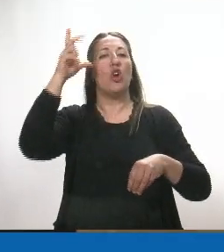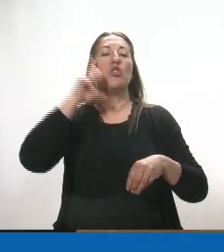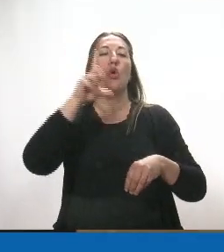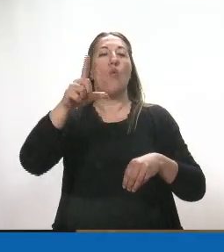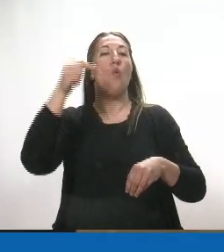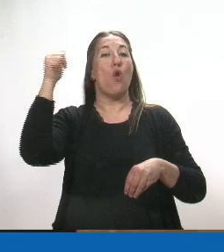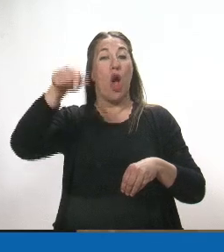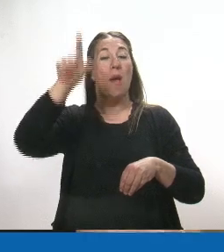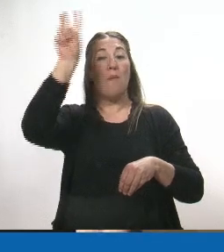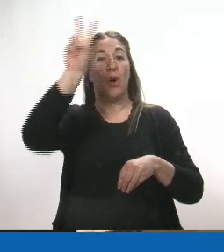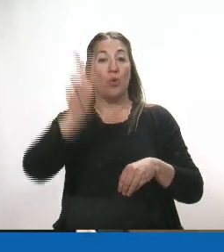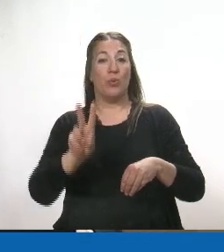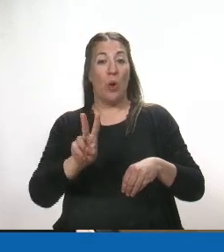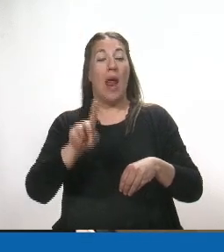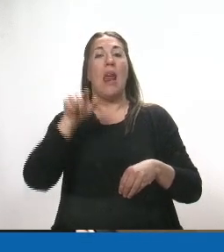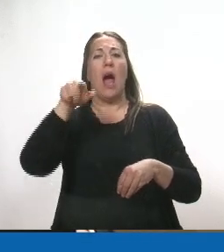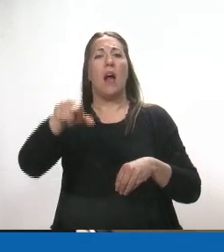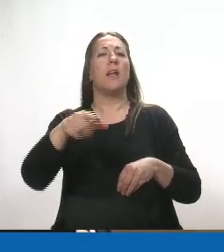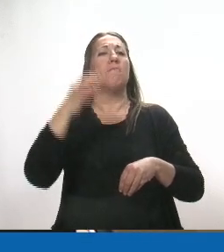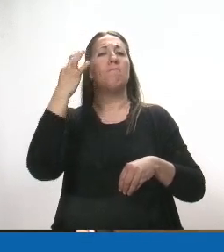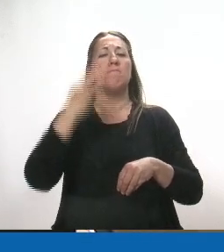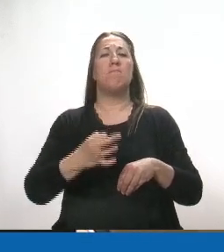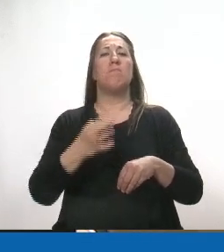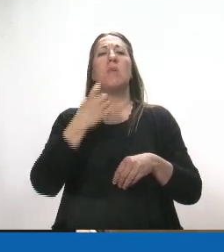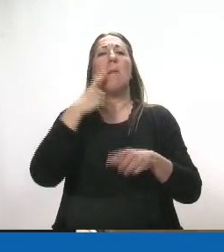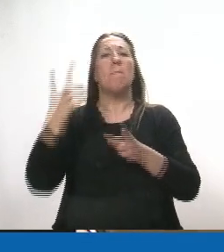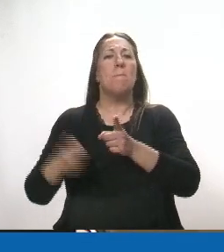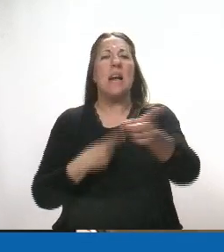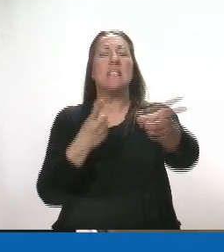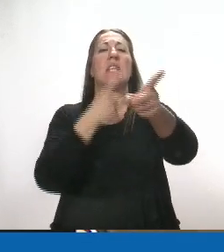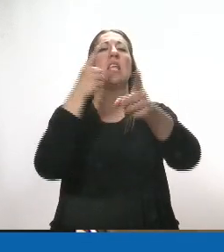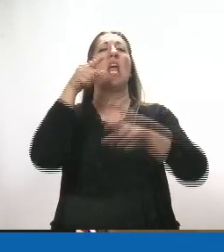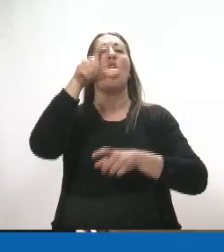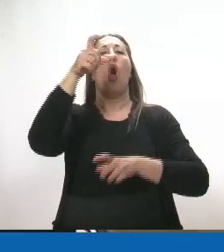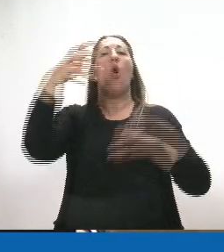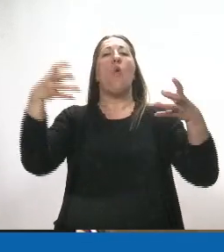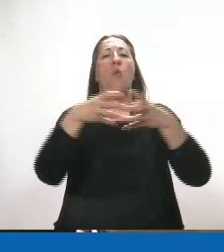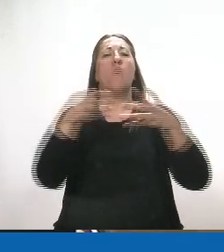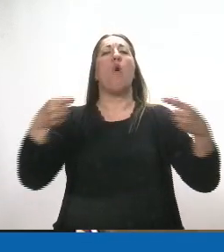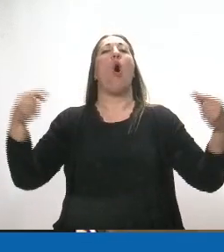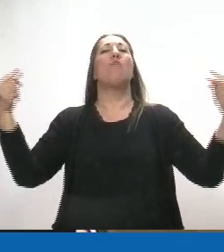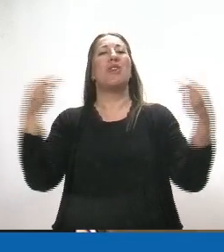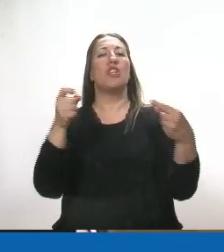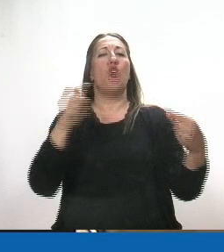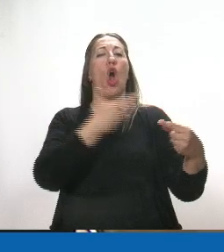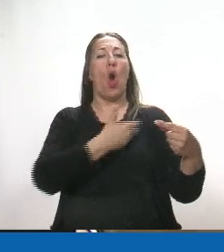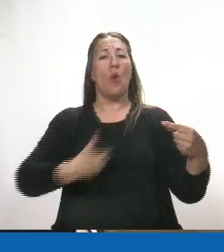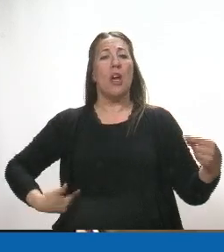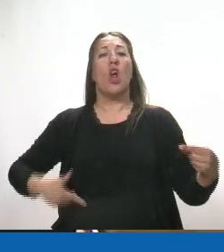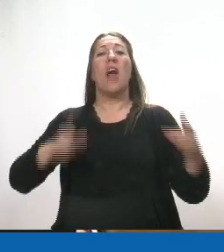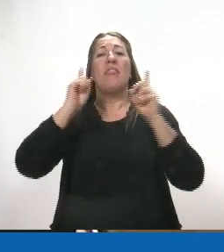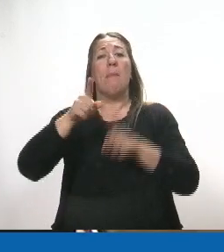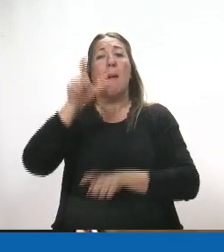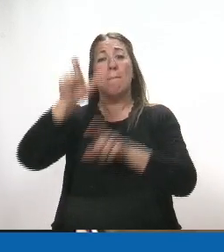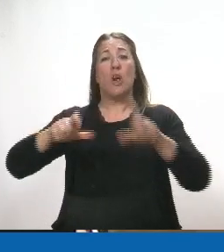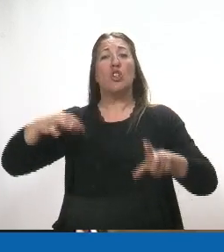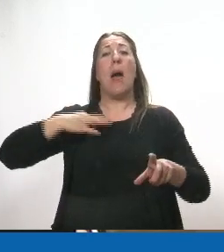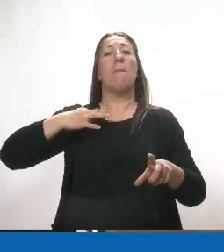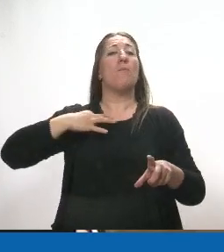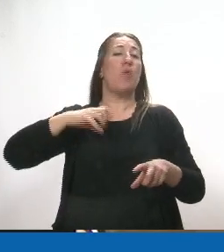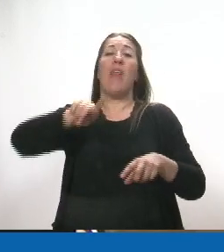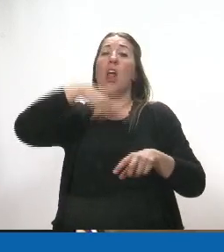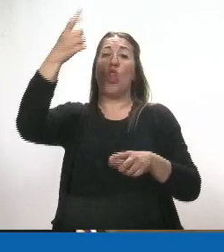Venezuela en el que se inhabilitaron y se persiguieron a candidatos opositores e imposibilitaron a ciudadanos de otros países